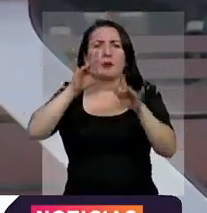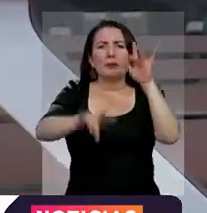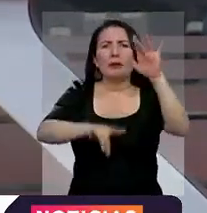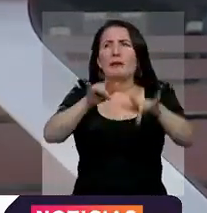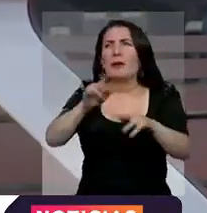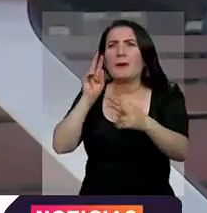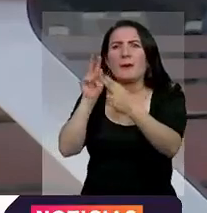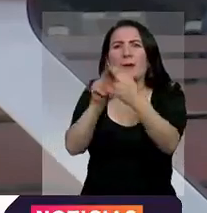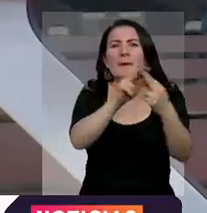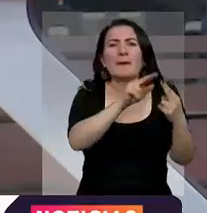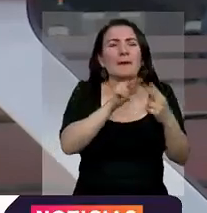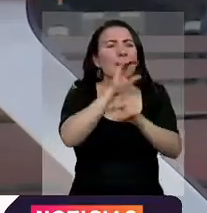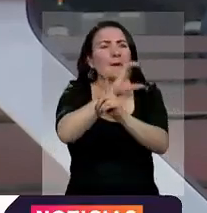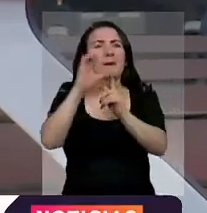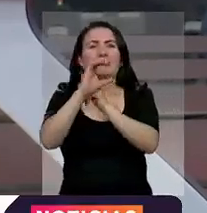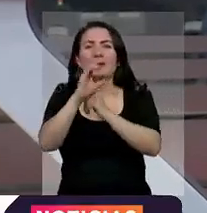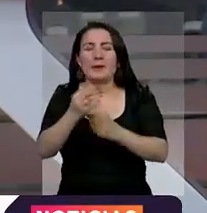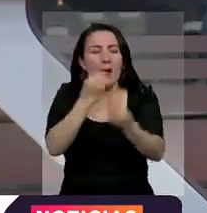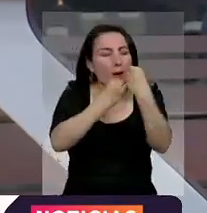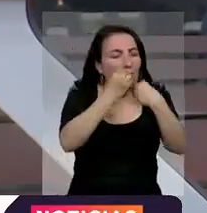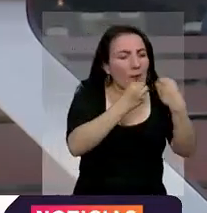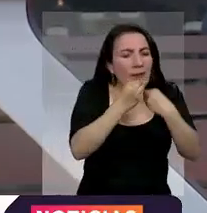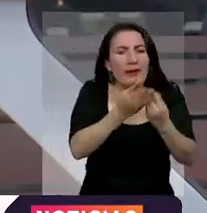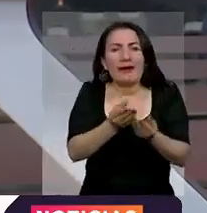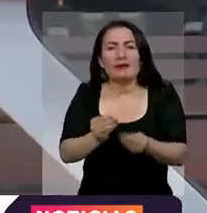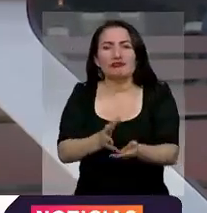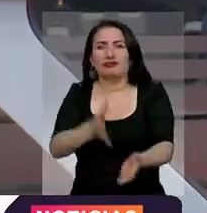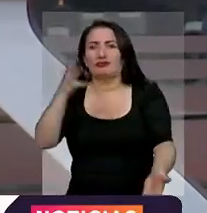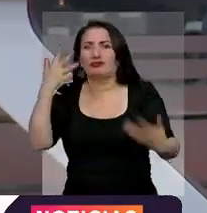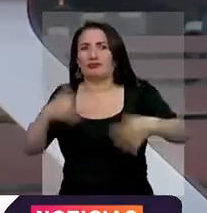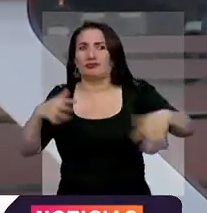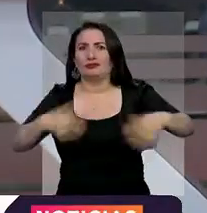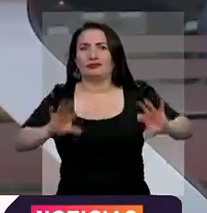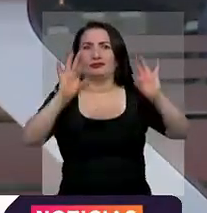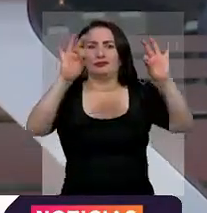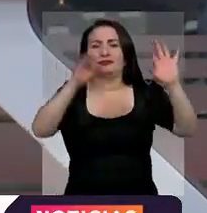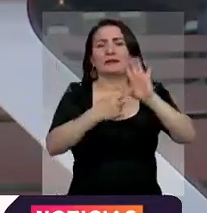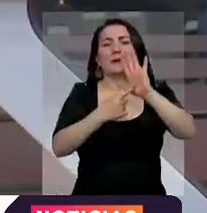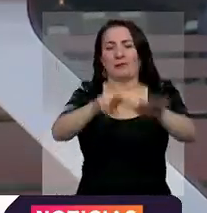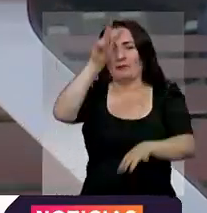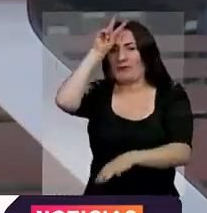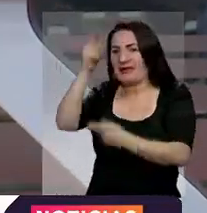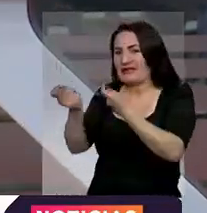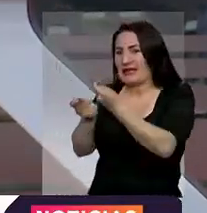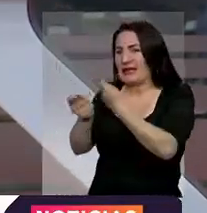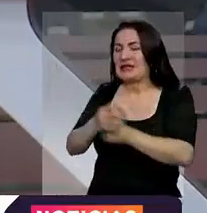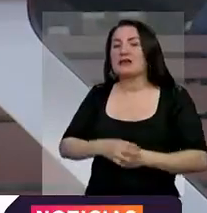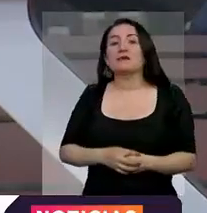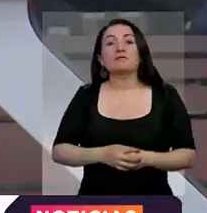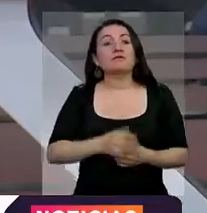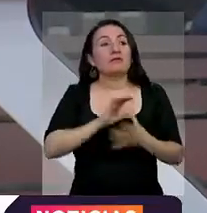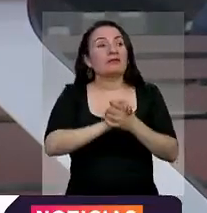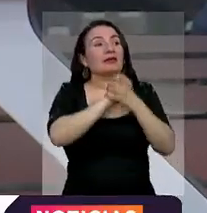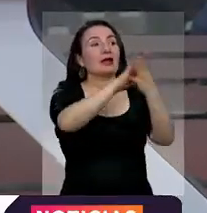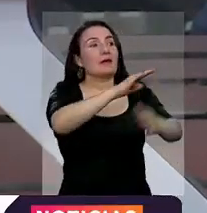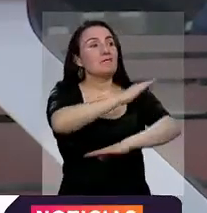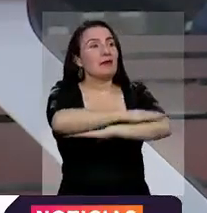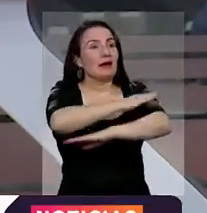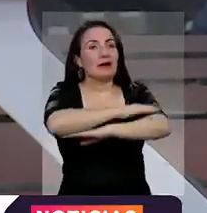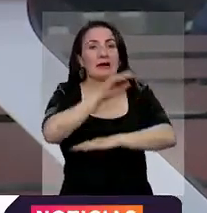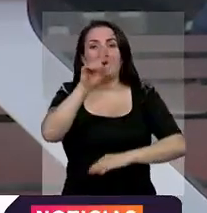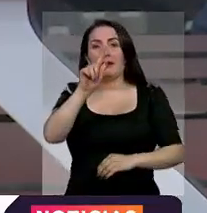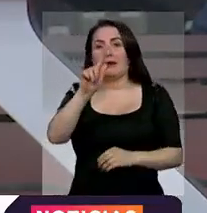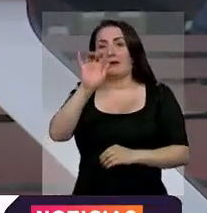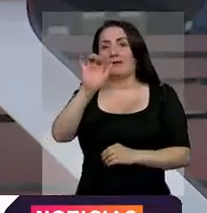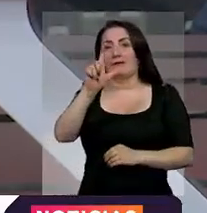conozcan más sobre la cultura, la gastronomía y las riquezas que tiene para mostrar este país vecino. Saludamos a esta hora al señor embajador Félix